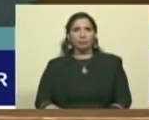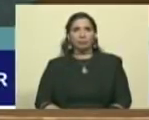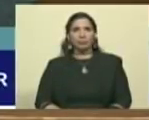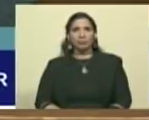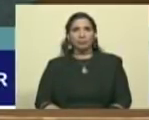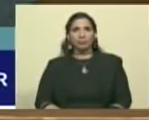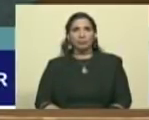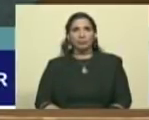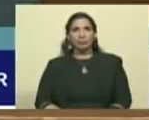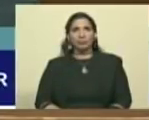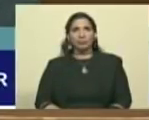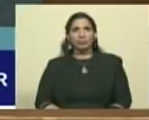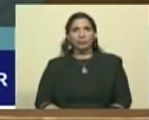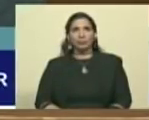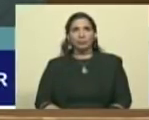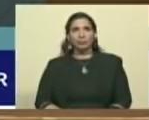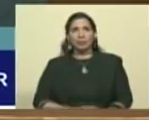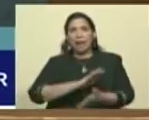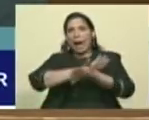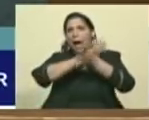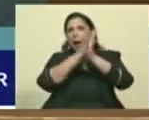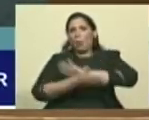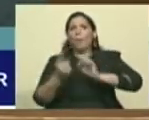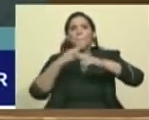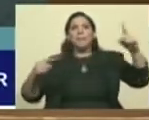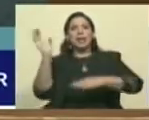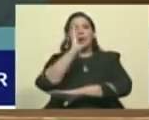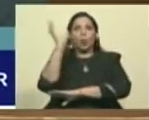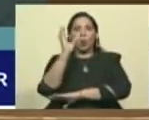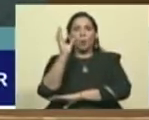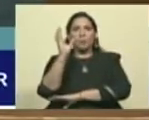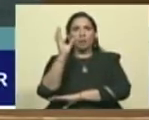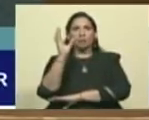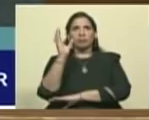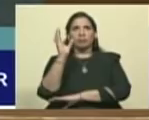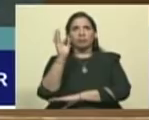y acabó con media Colombia, un 24%.